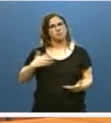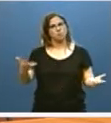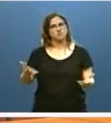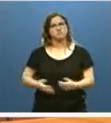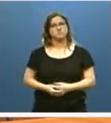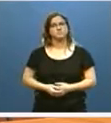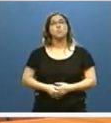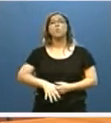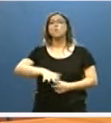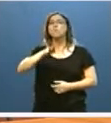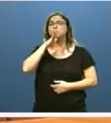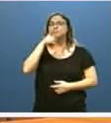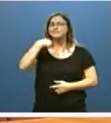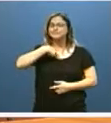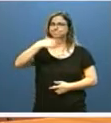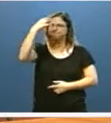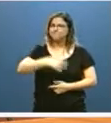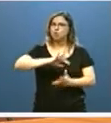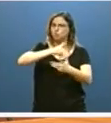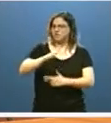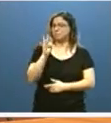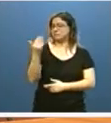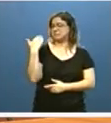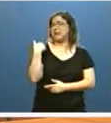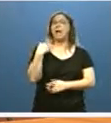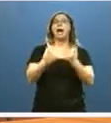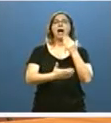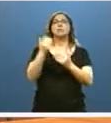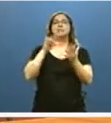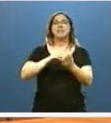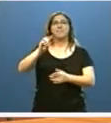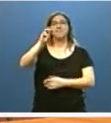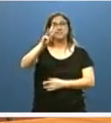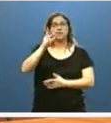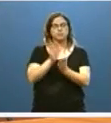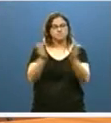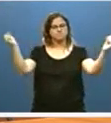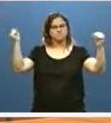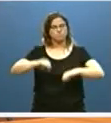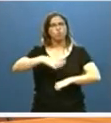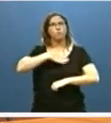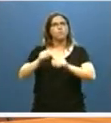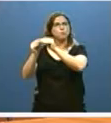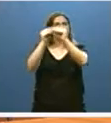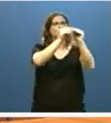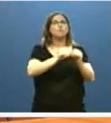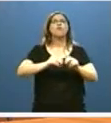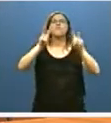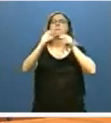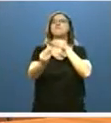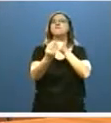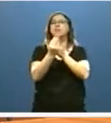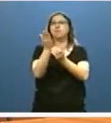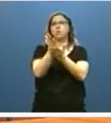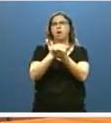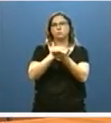Por eso, precisamente, fue una excelente noticia que el pasado 13 de abril lográramos alcanzar una posición unánime en materia de financiación